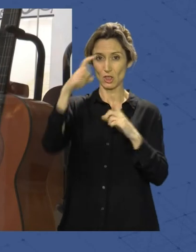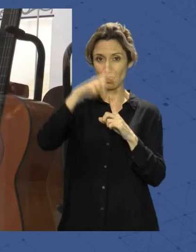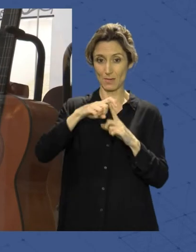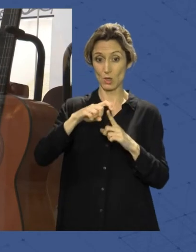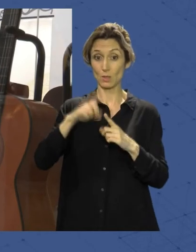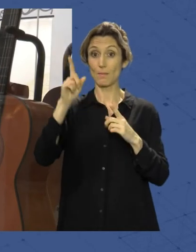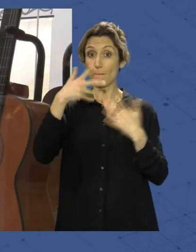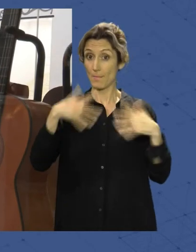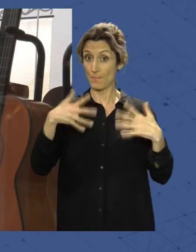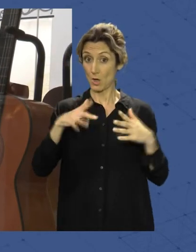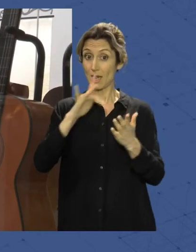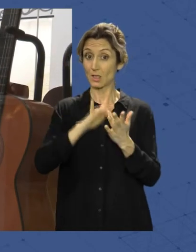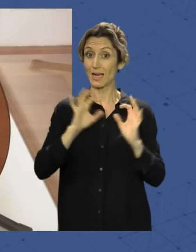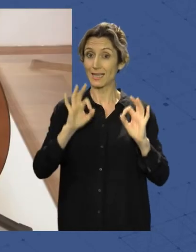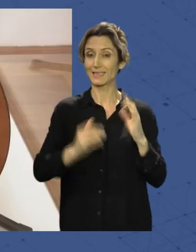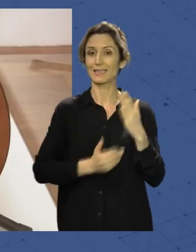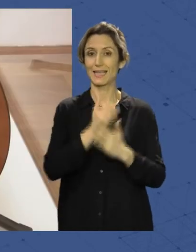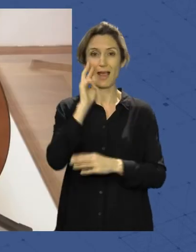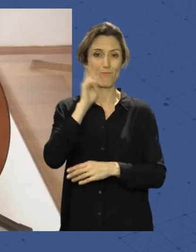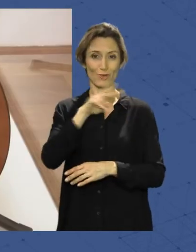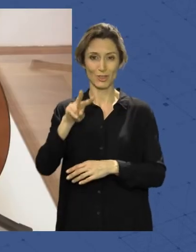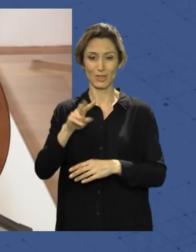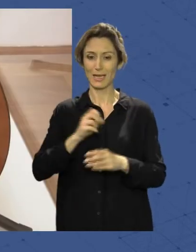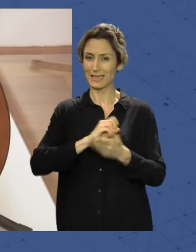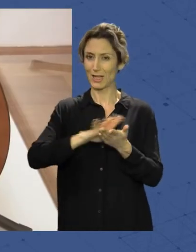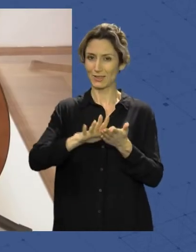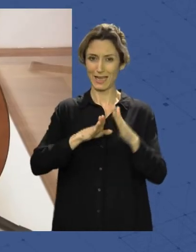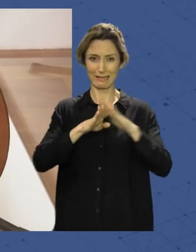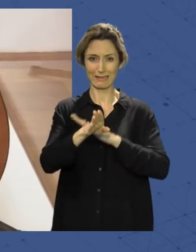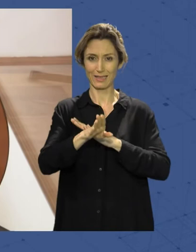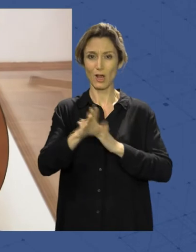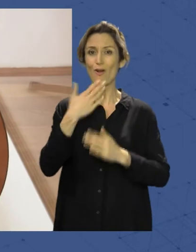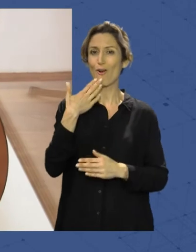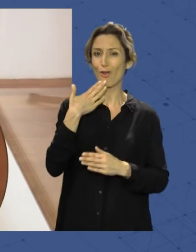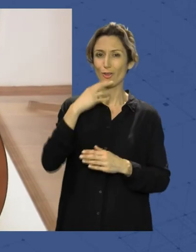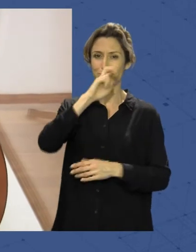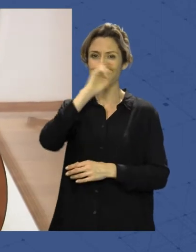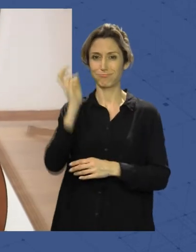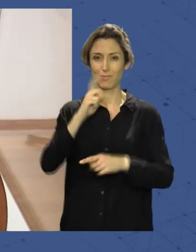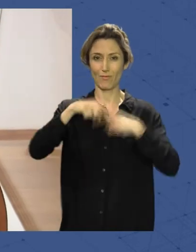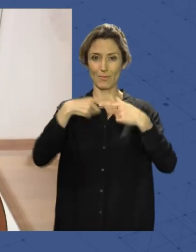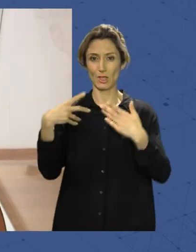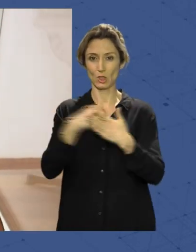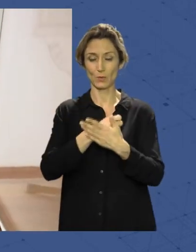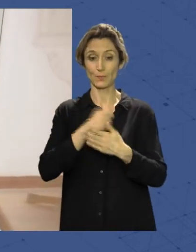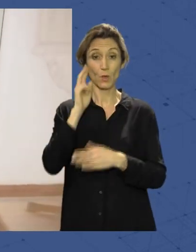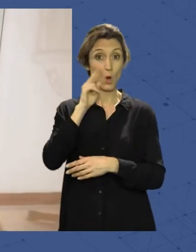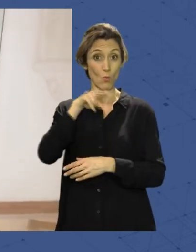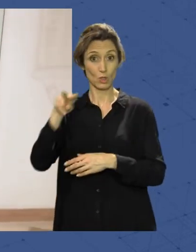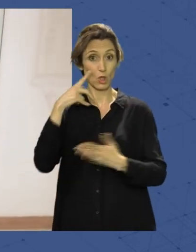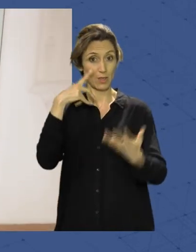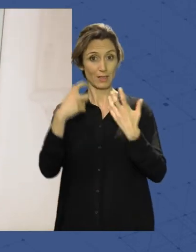el miércoles que es el Día de los Museos con entrega gratuita y ocio para toda la familia. En el Museo de Arte Espacio 2